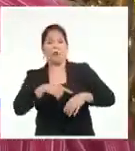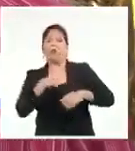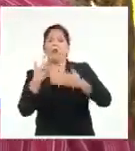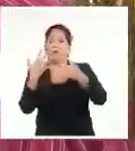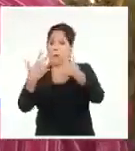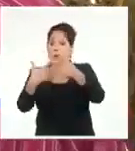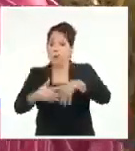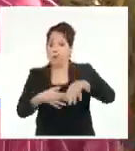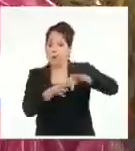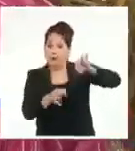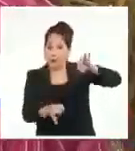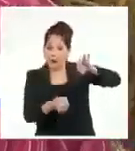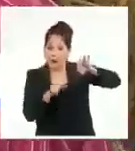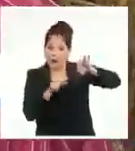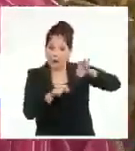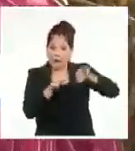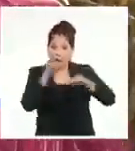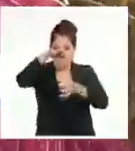retoños.